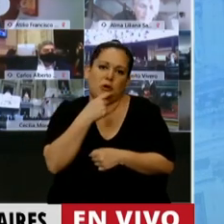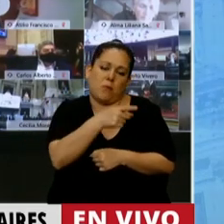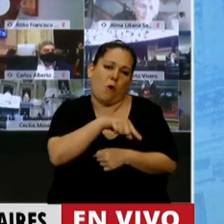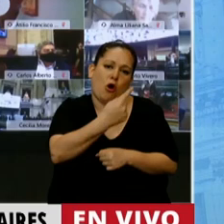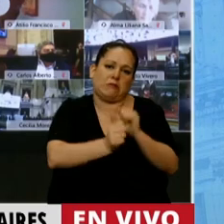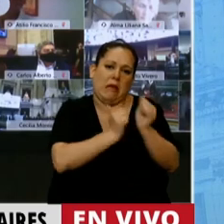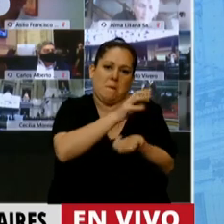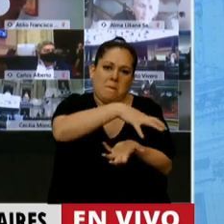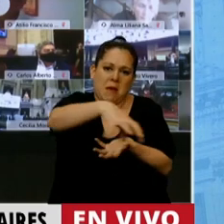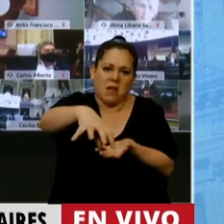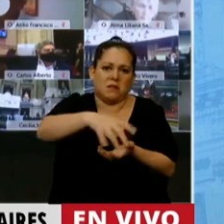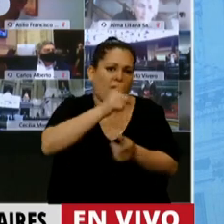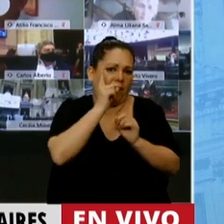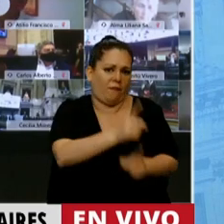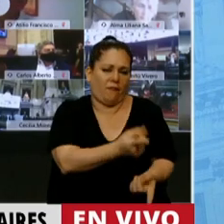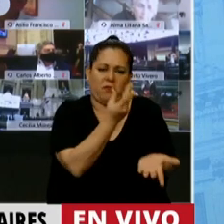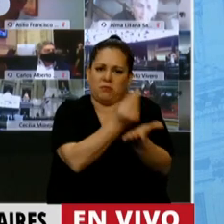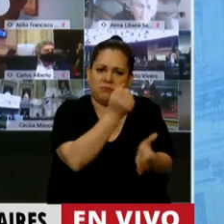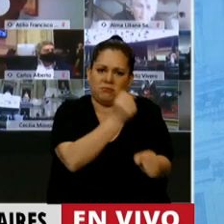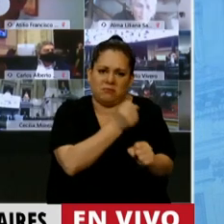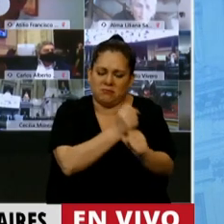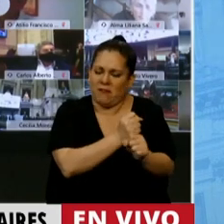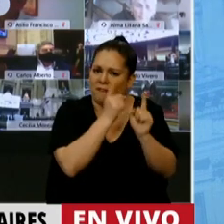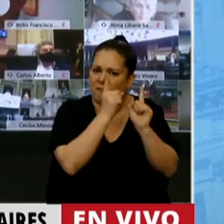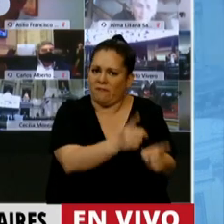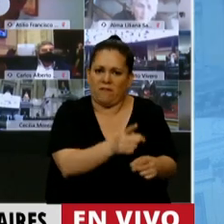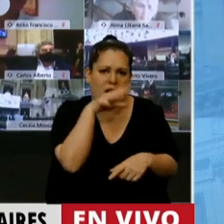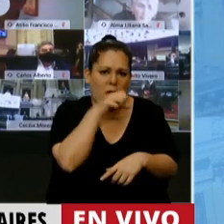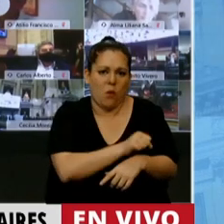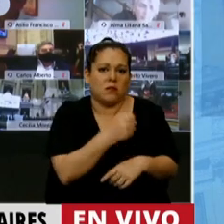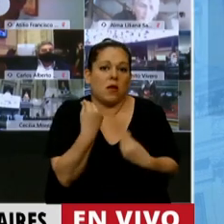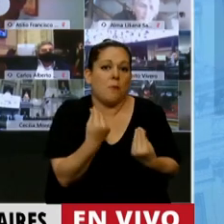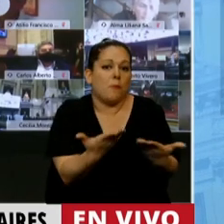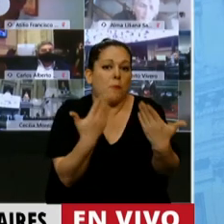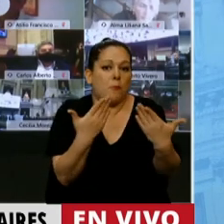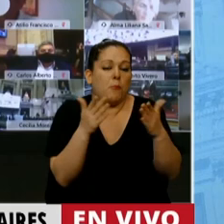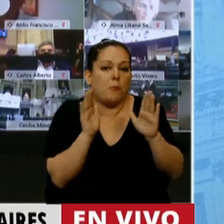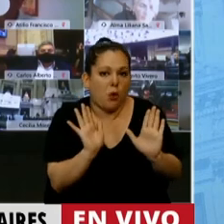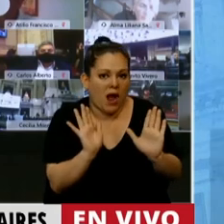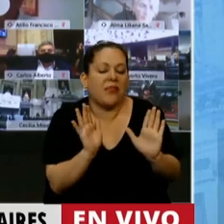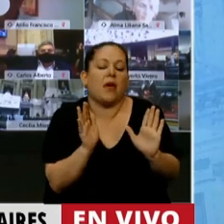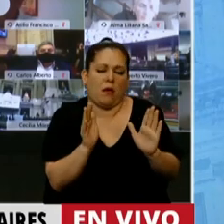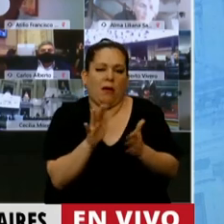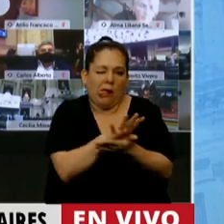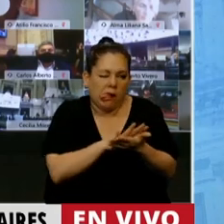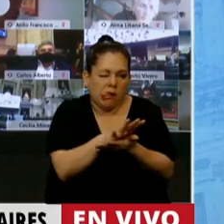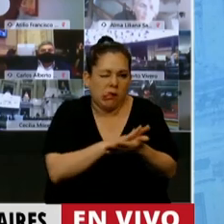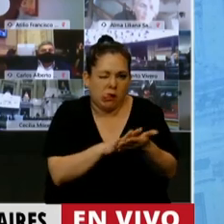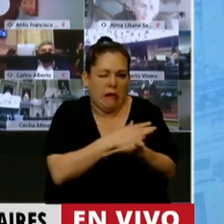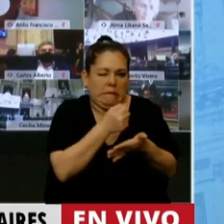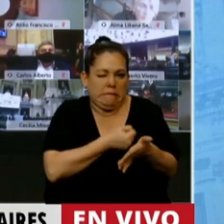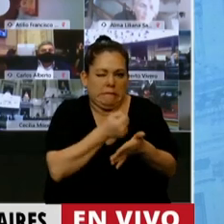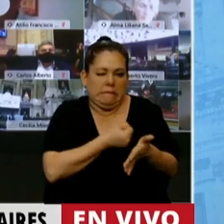Calviño, permaneciendo en su planta, donde pueden los trabajadores abren su camino para salir a luchar.